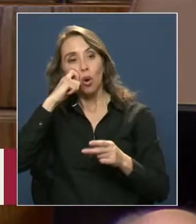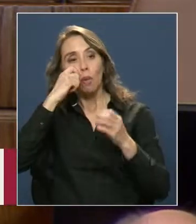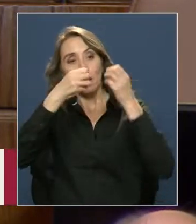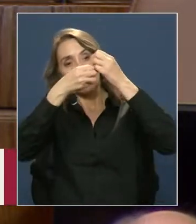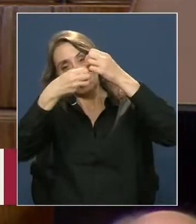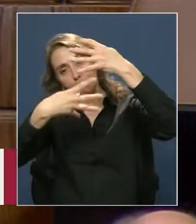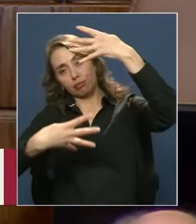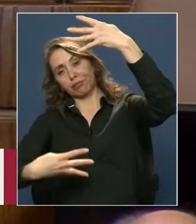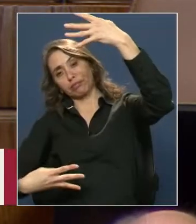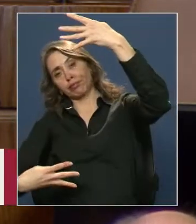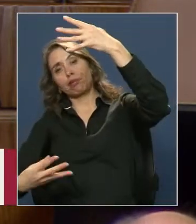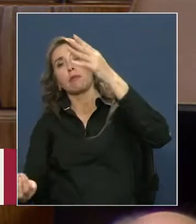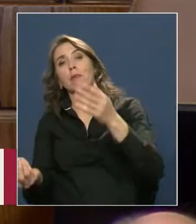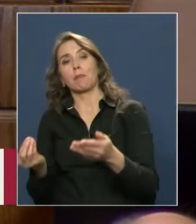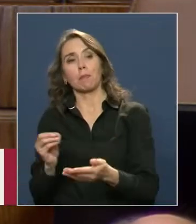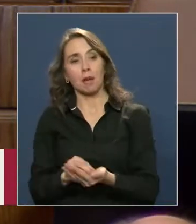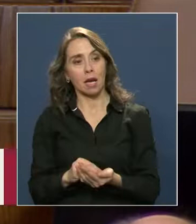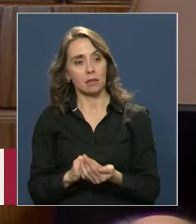ampliar,